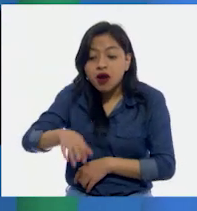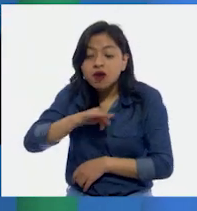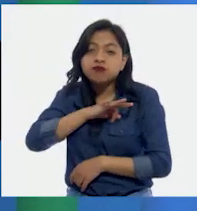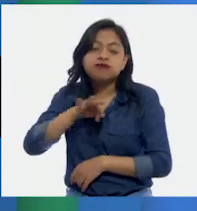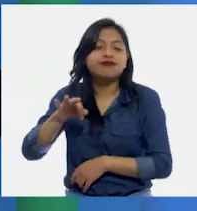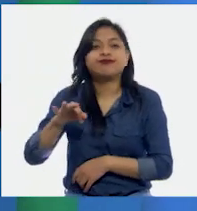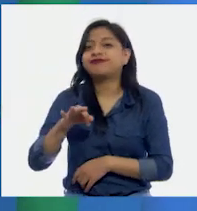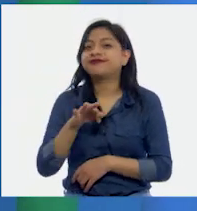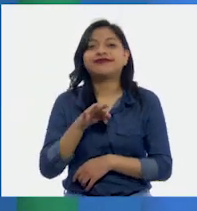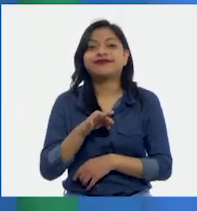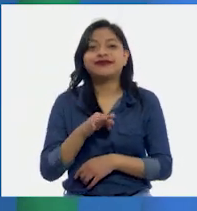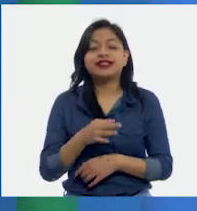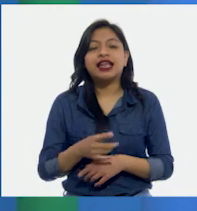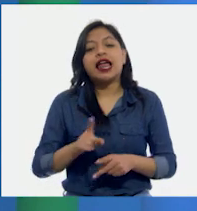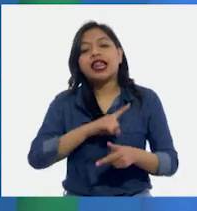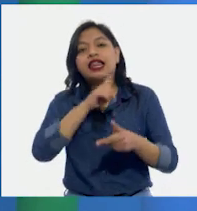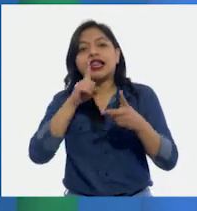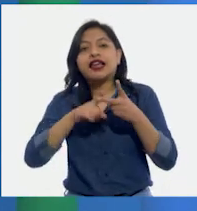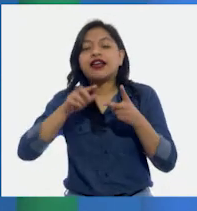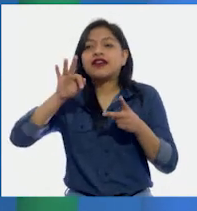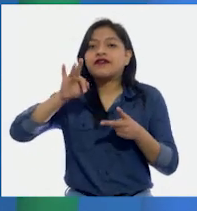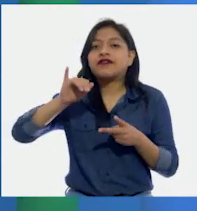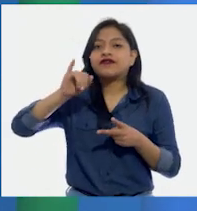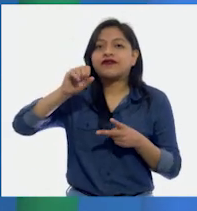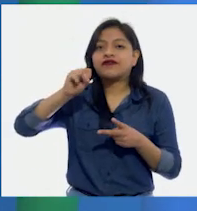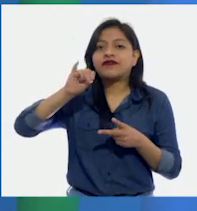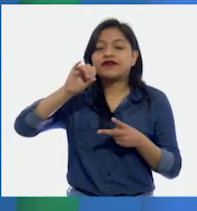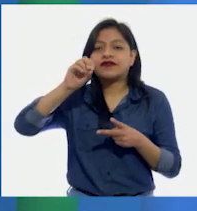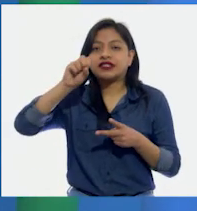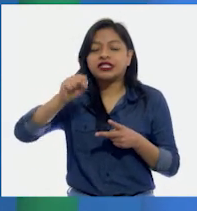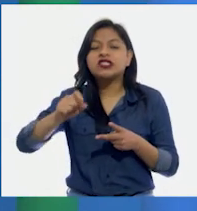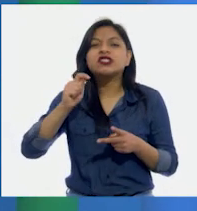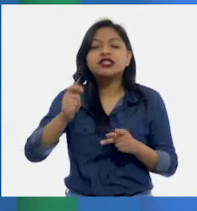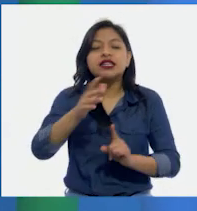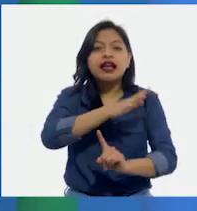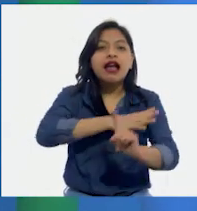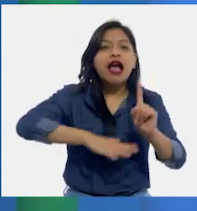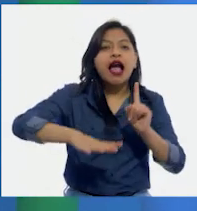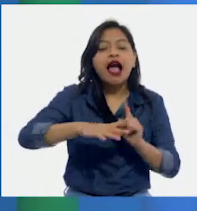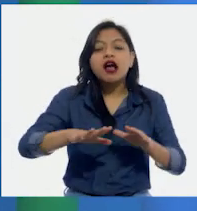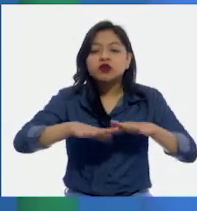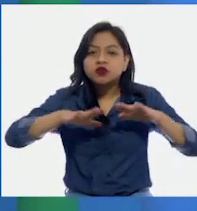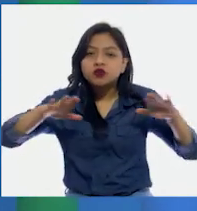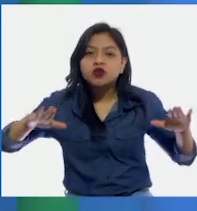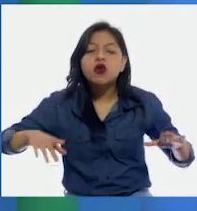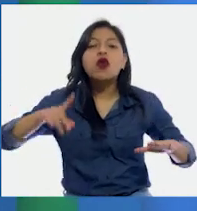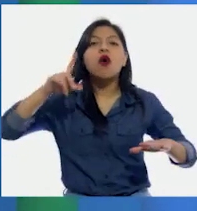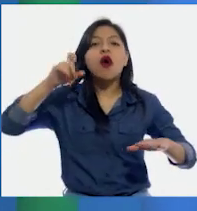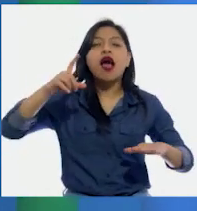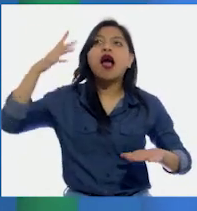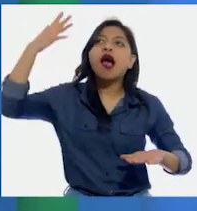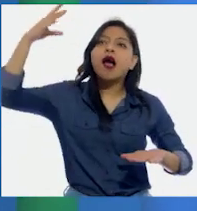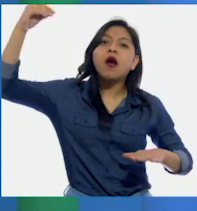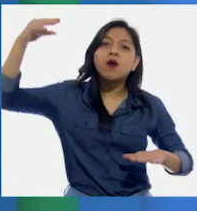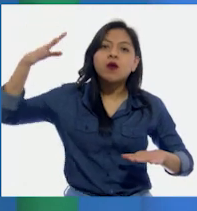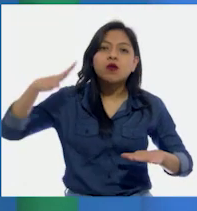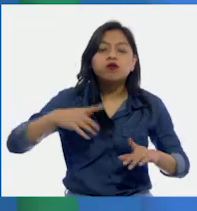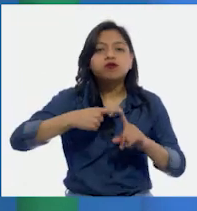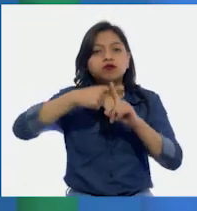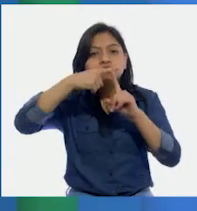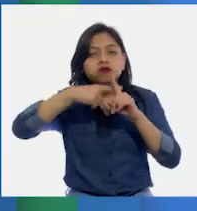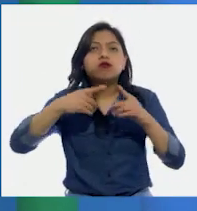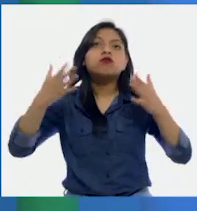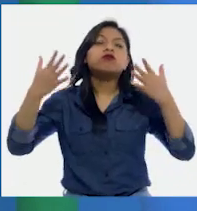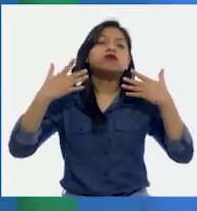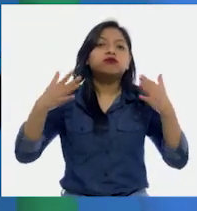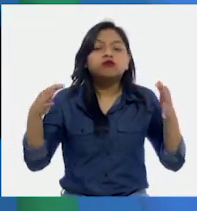Y los factores físicos son el suelo, la agua, la luz solar, el clima y el aire.